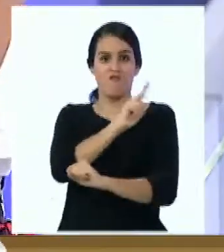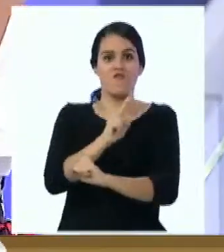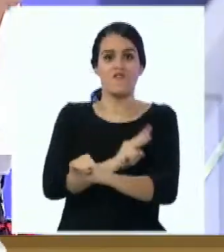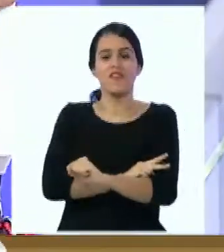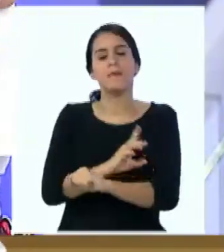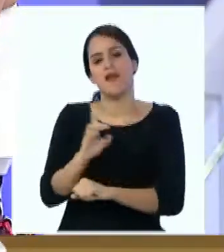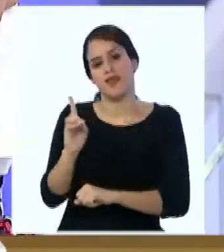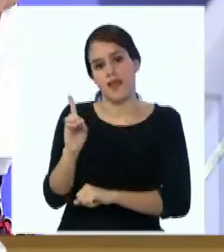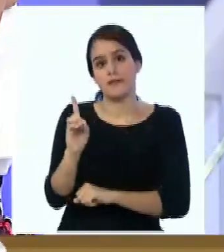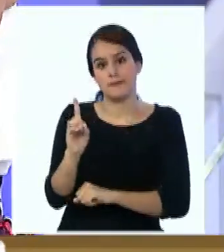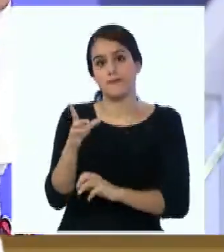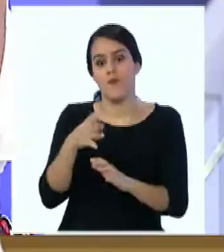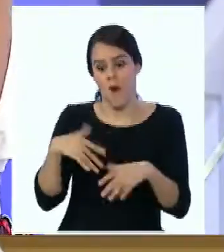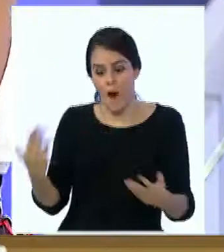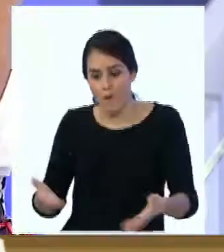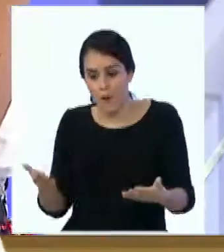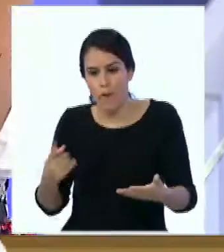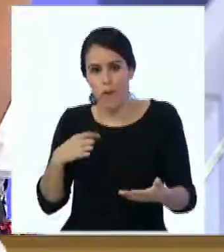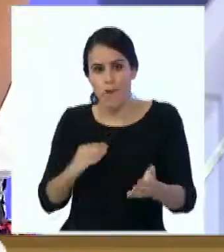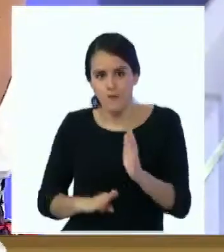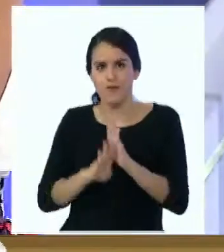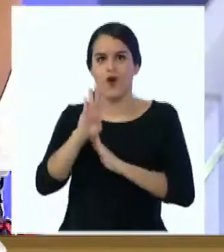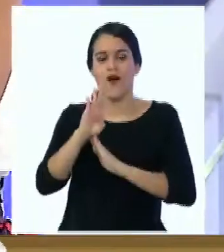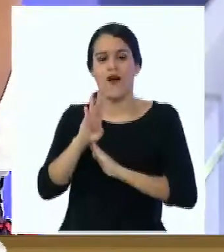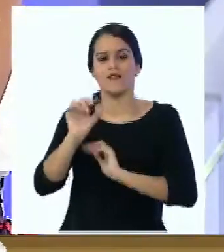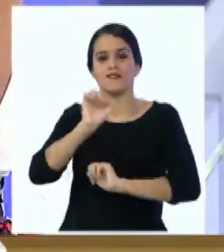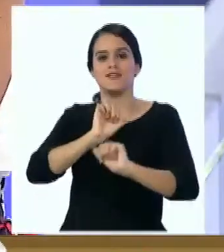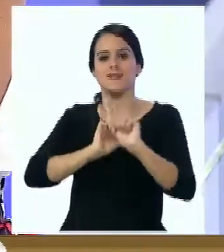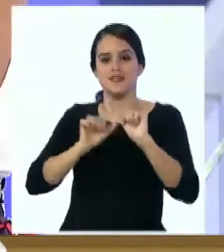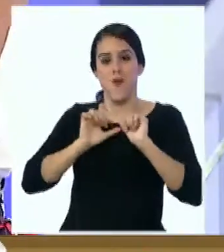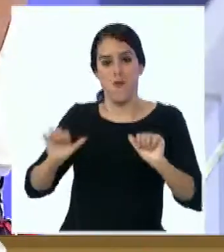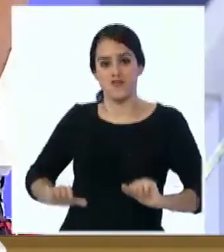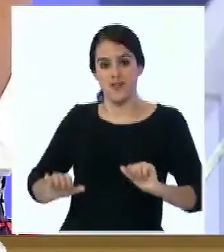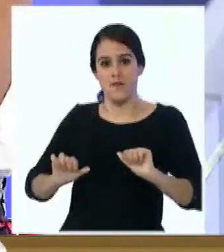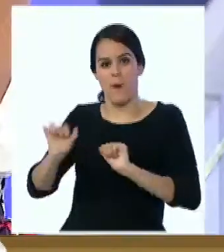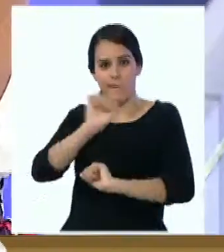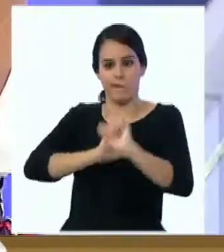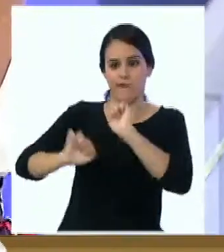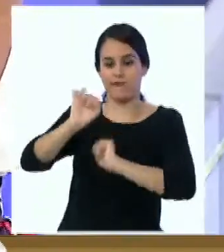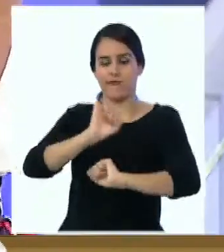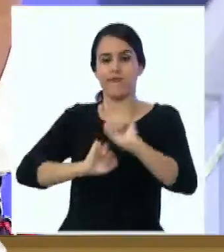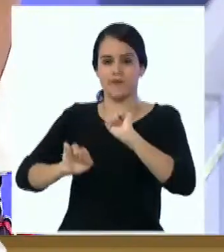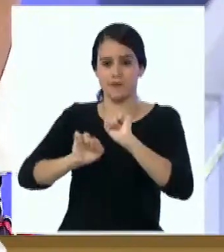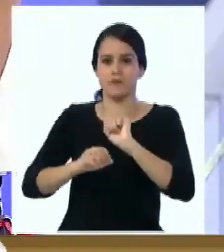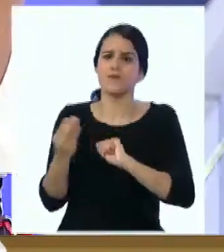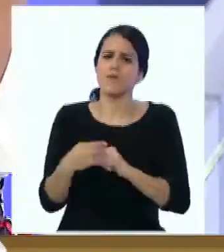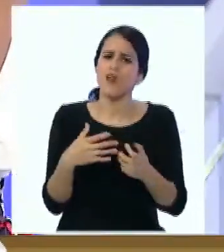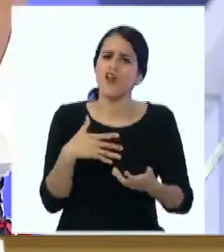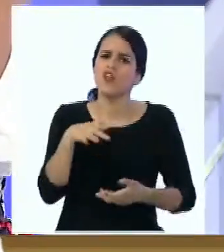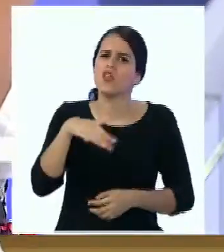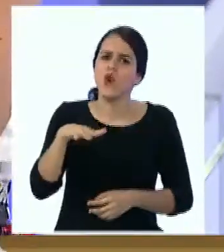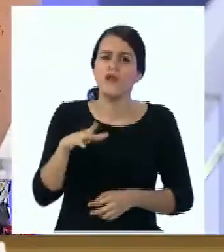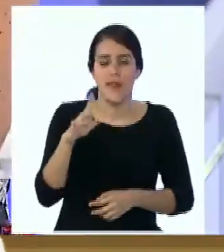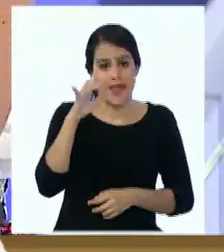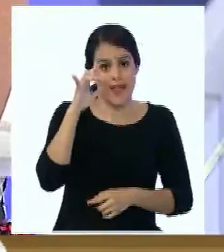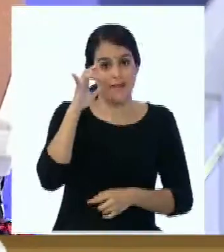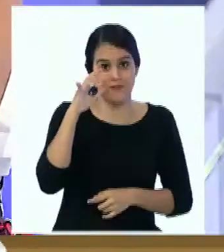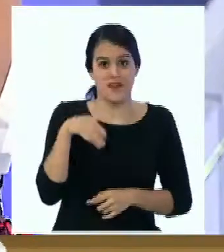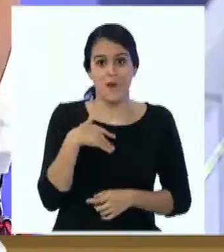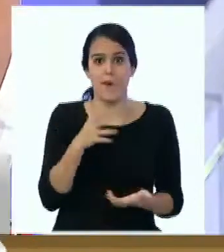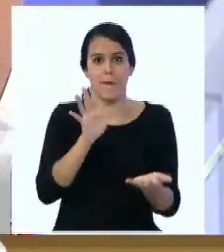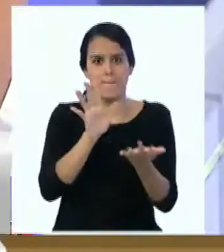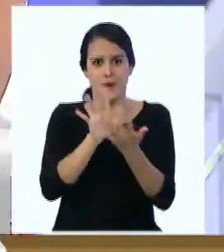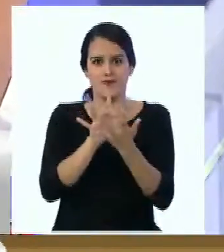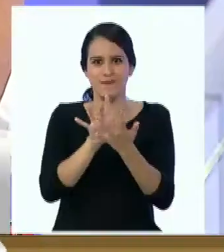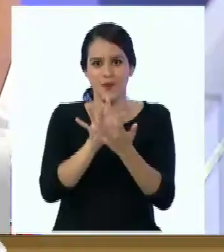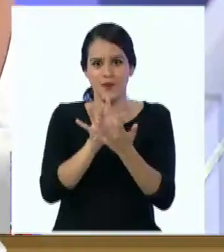positivo del sistema inmunológico Y si quieren algunas otras recomendaciones En el Instagram de FabiAlergias Damos algunos tips